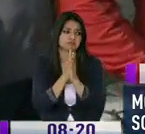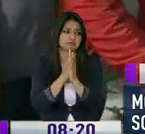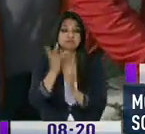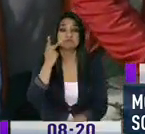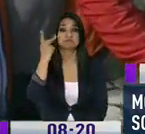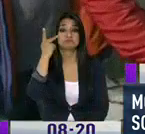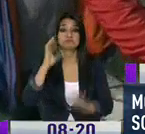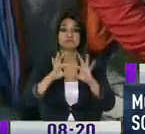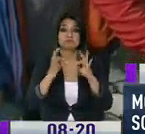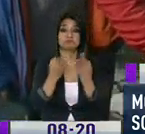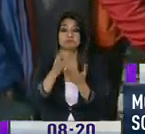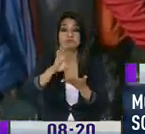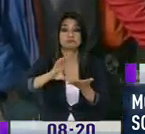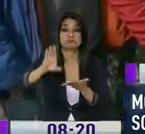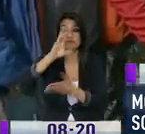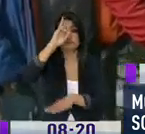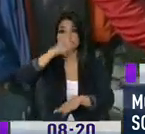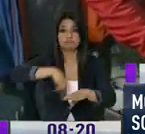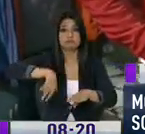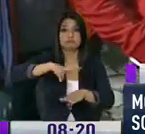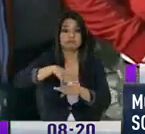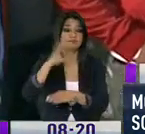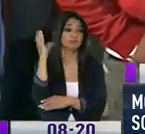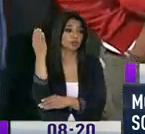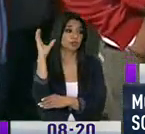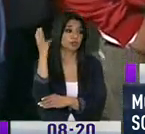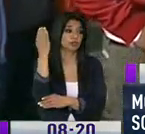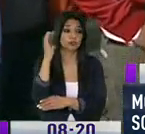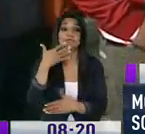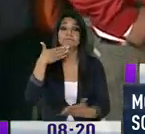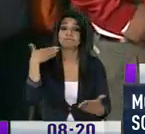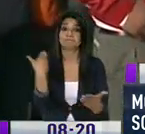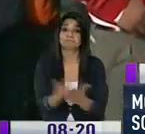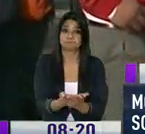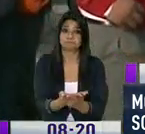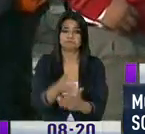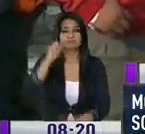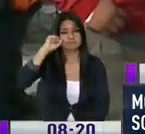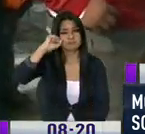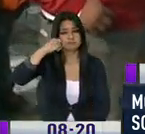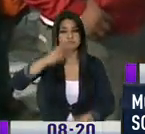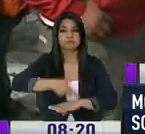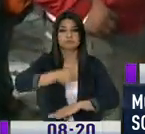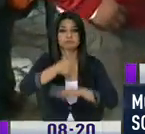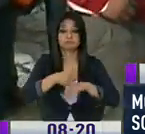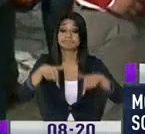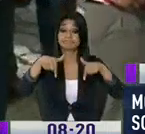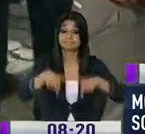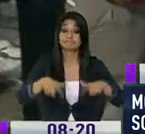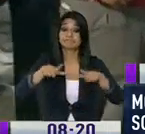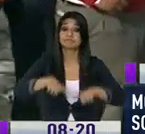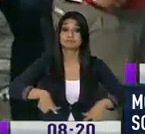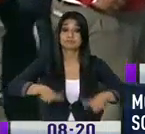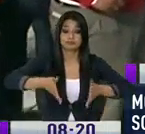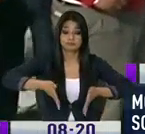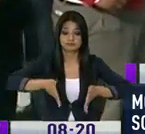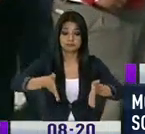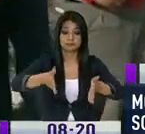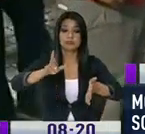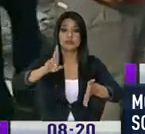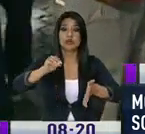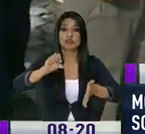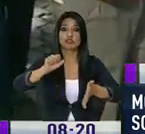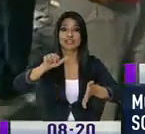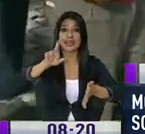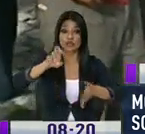del Colegio Nacional Conocoto. Perfecto, muchísimas gracias vecinos. Solo recordar a la autoridad que nosotros nos encontramos en la calle Rosario del